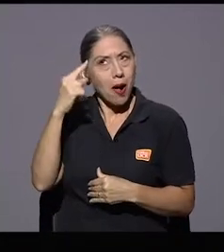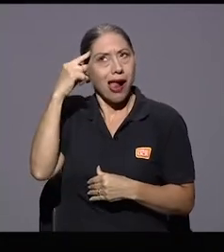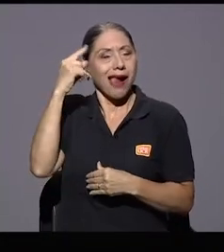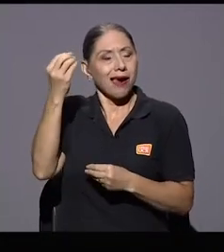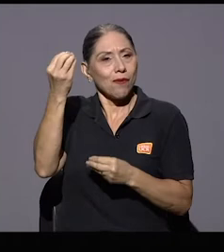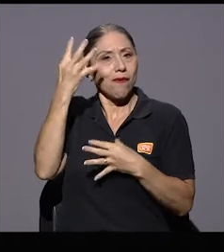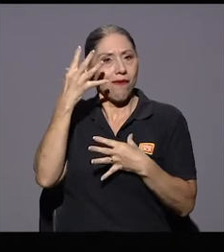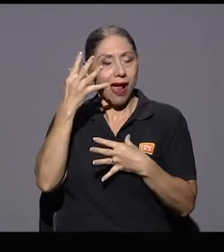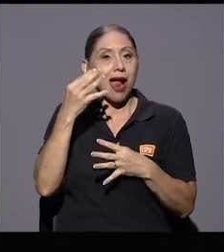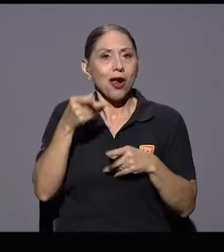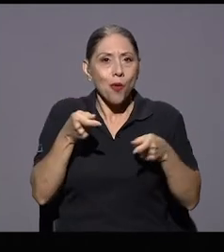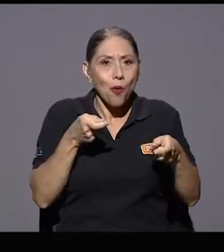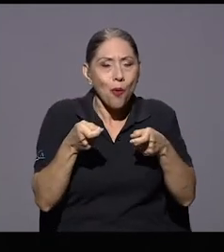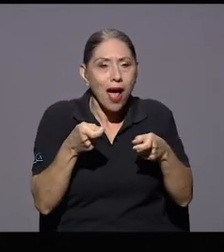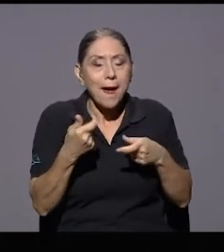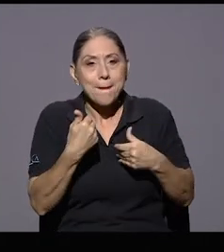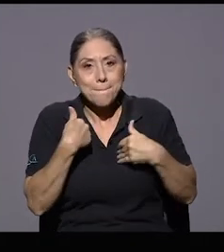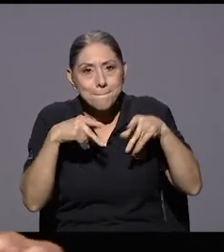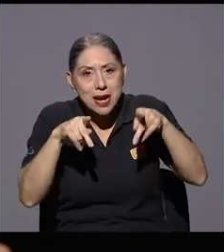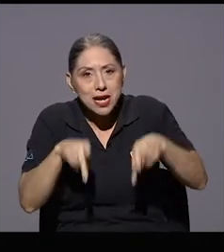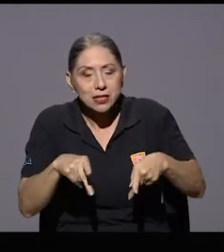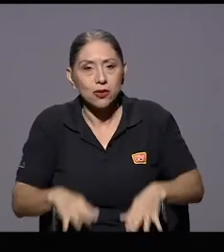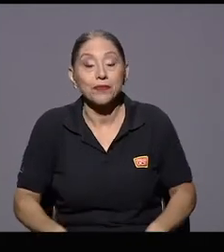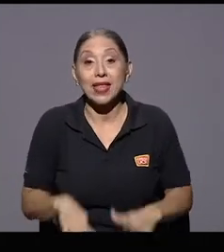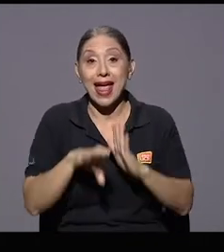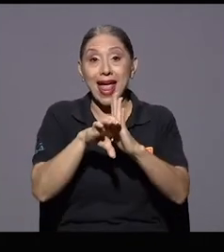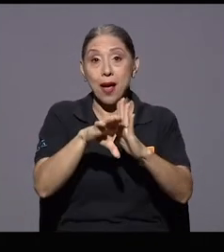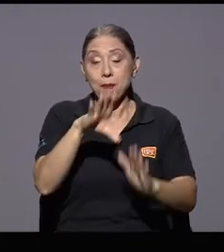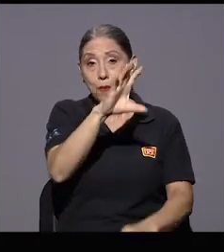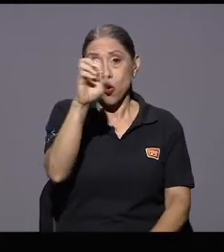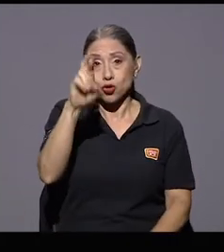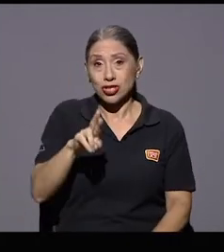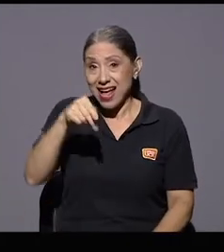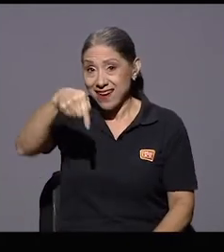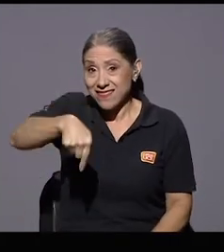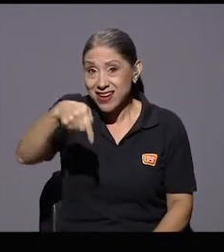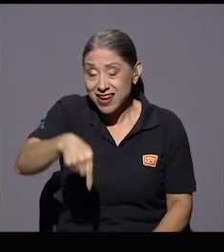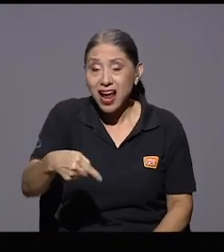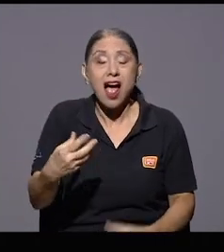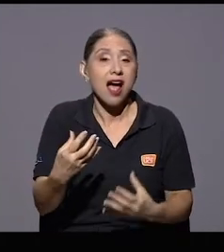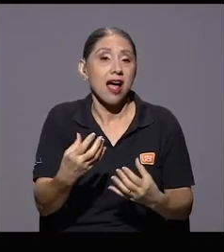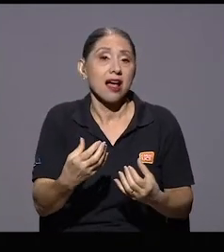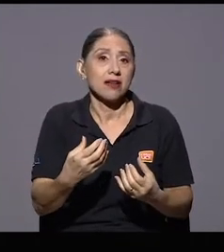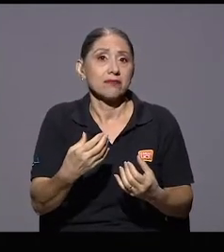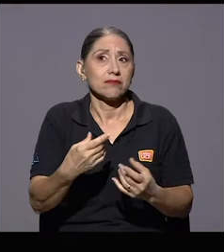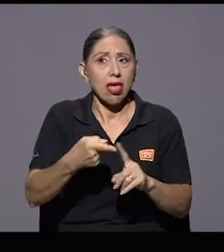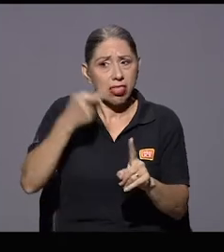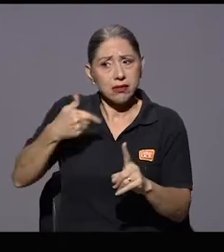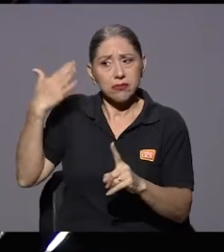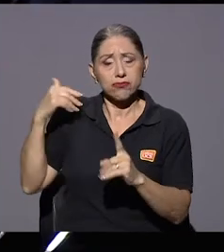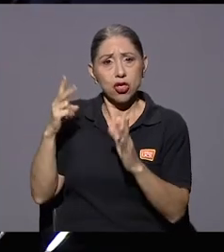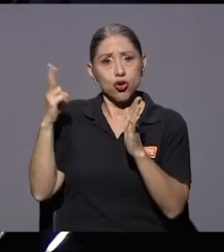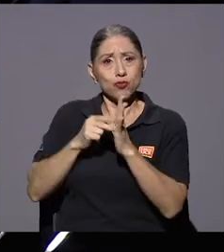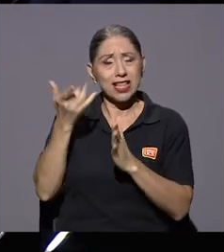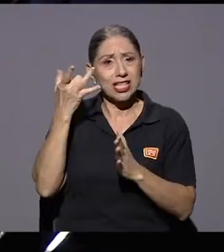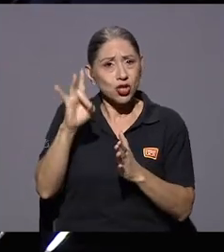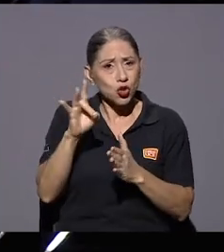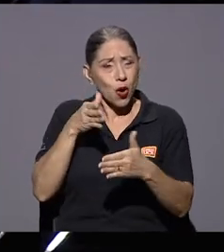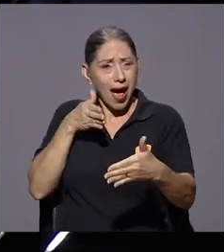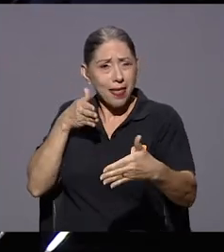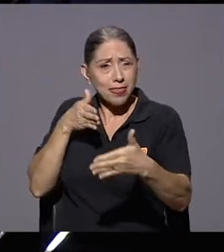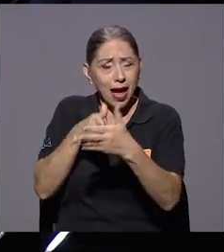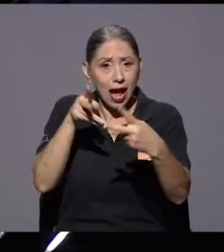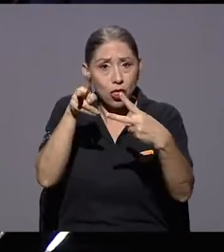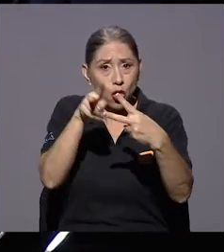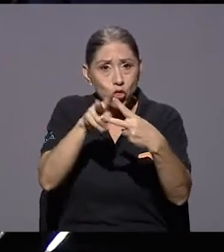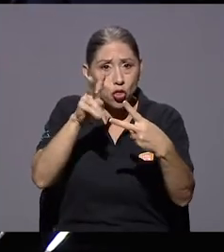digamos que tenemos las personas en el caso de Costa Rica lo que se ha atacado muchísimo durante desde la elección 2018 son dos